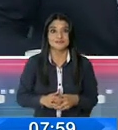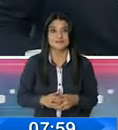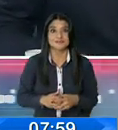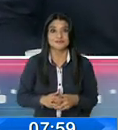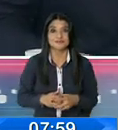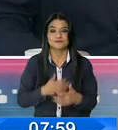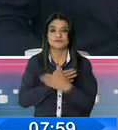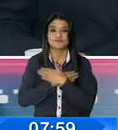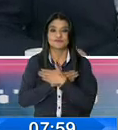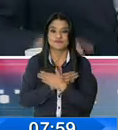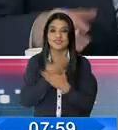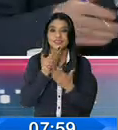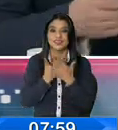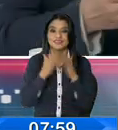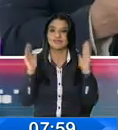Muy amable. Gracias a todos. Un abrazo.